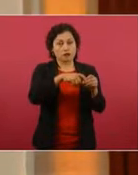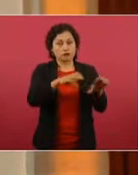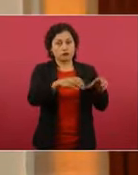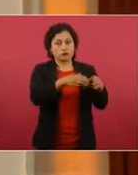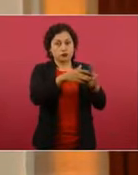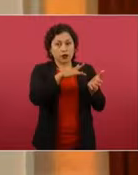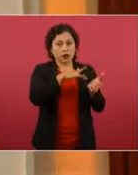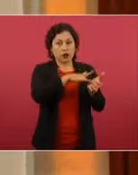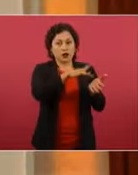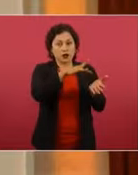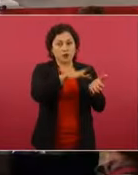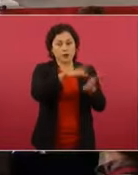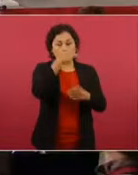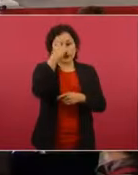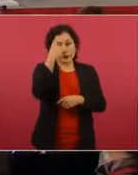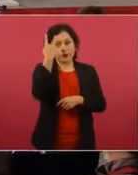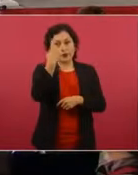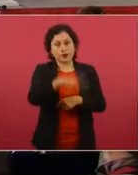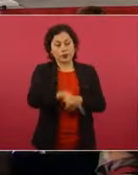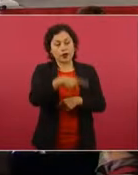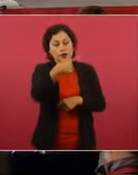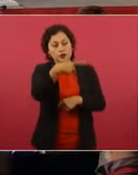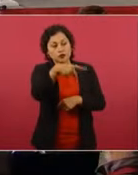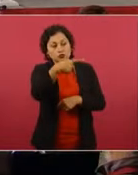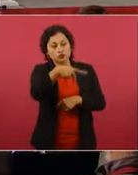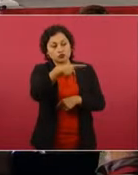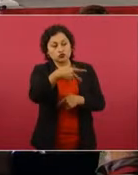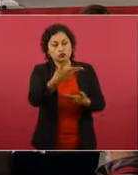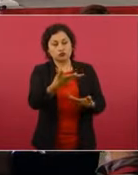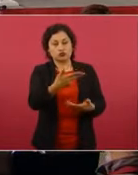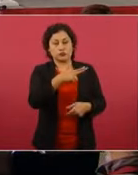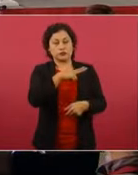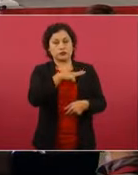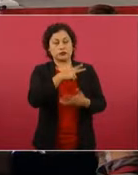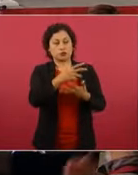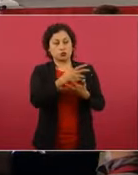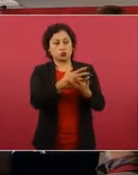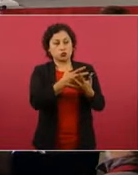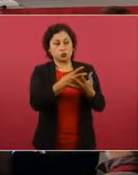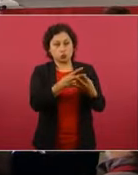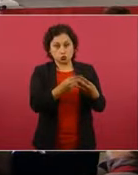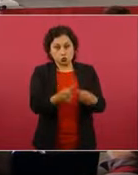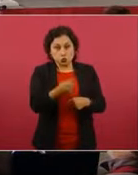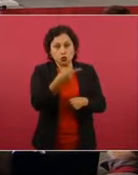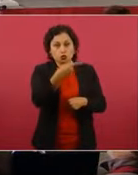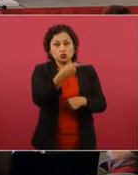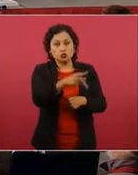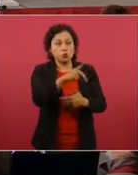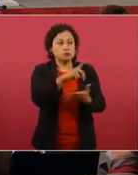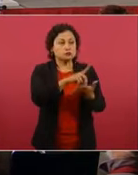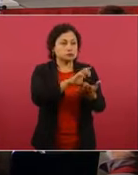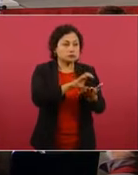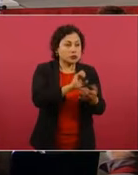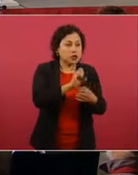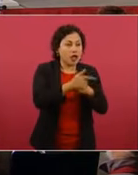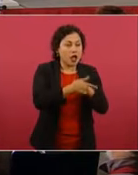capacidades en su condición y que puedan ir a trabajar a otras áreas o la